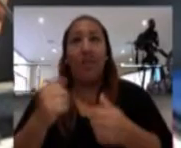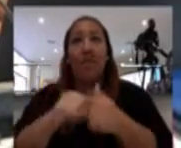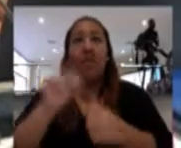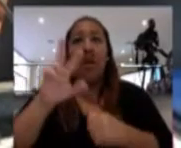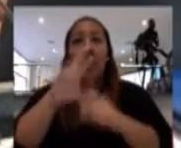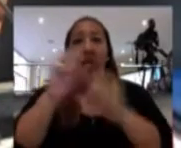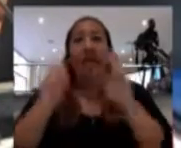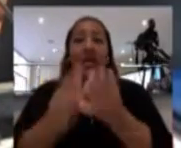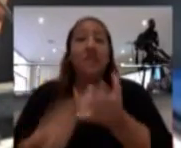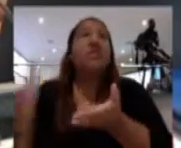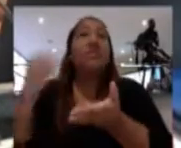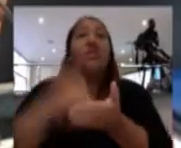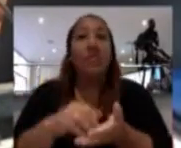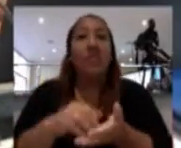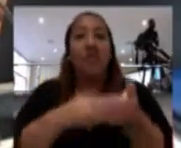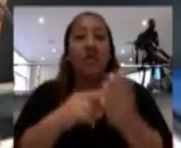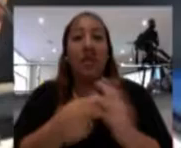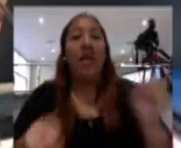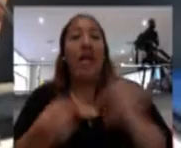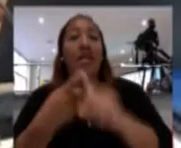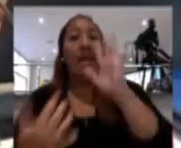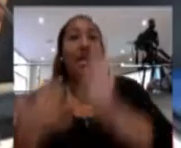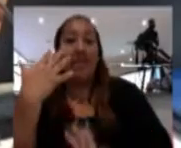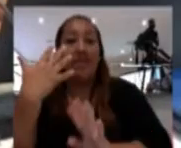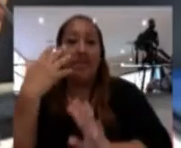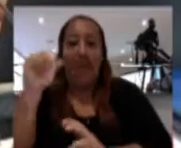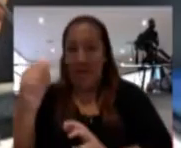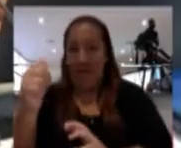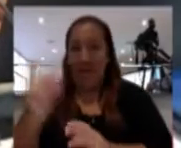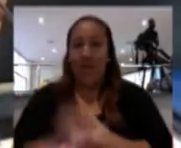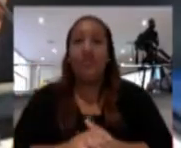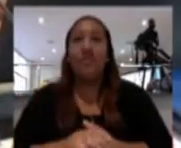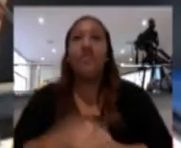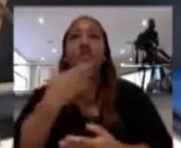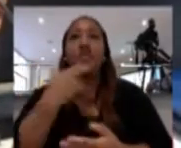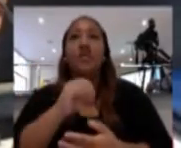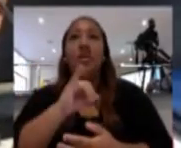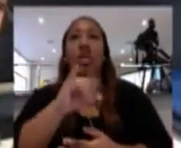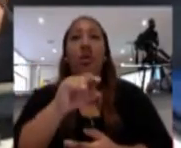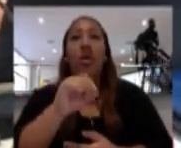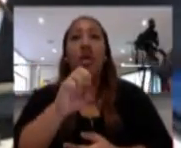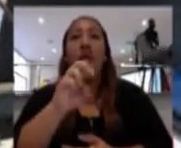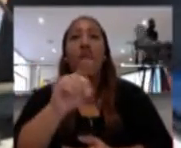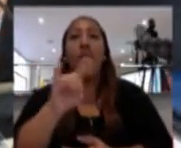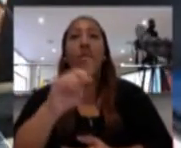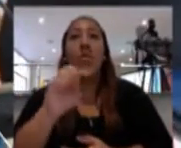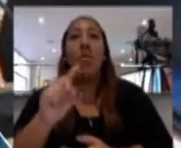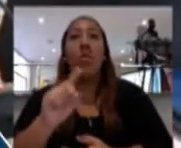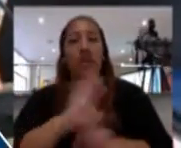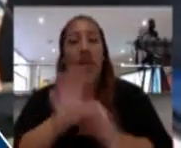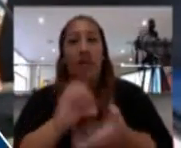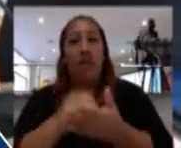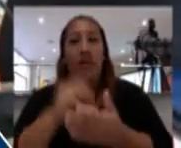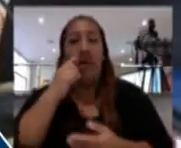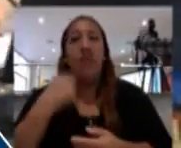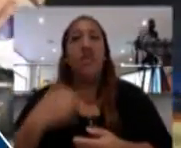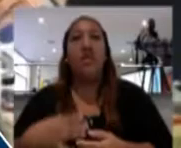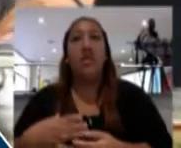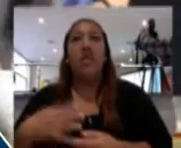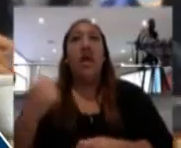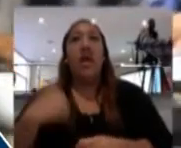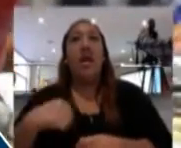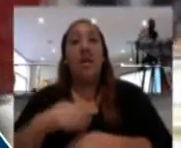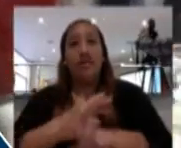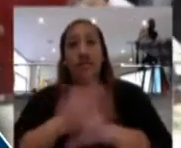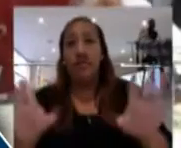por tres días adicionales, lo que abarca hasta el 15 de abril inclusive. Atentamente, Jorge Muñoz Uels. Es todo, señor alcalde. Muy bien,